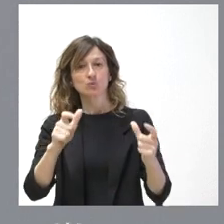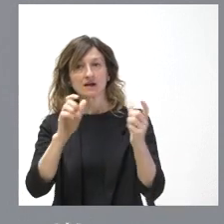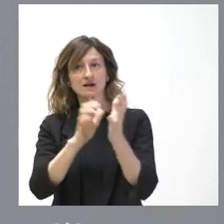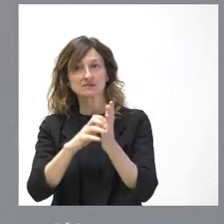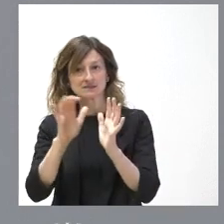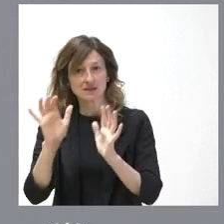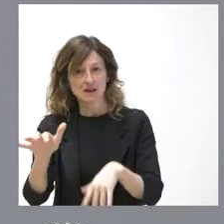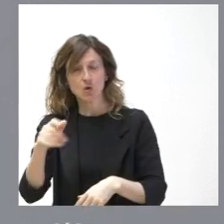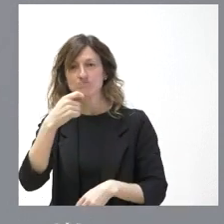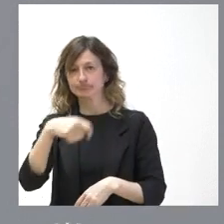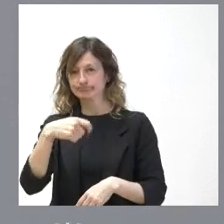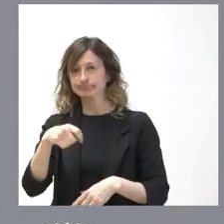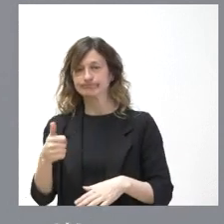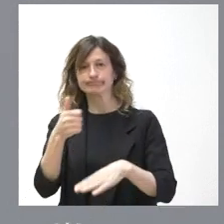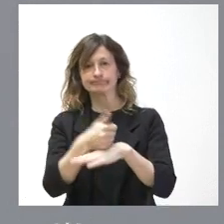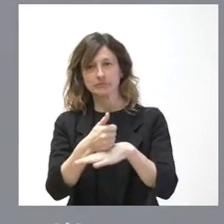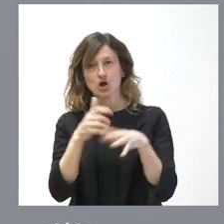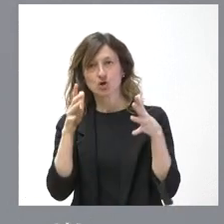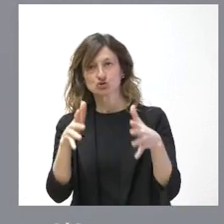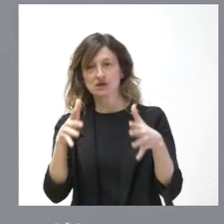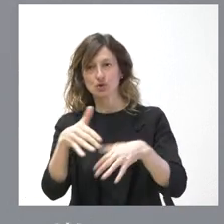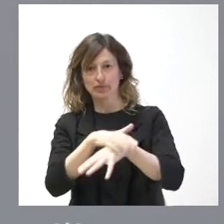presidido el Consejo de Gobierno.